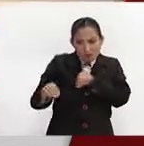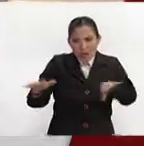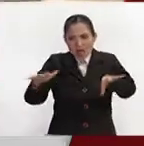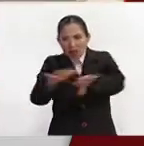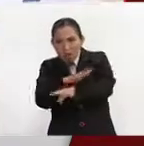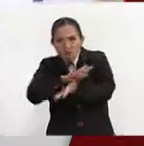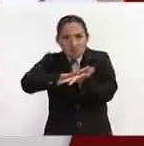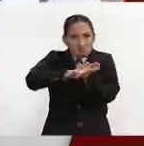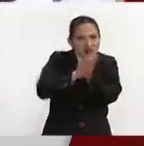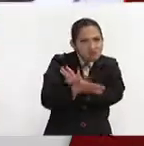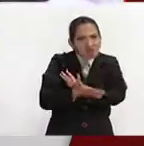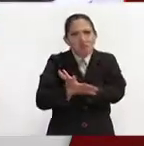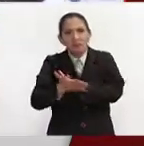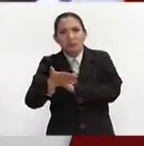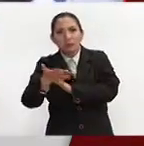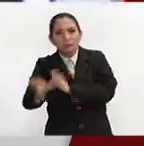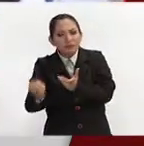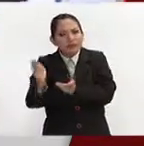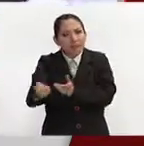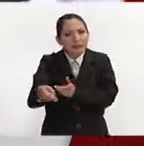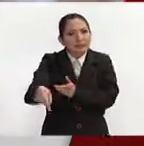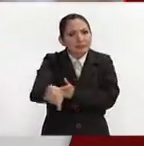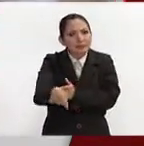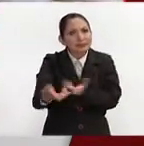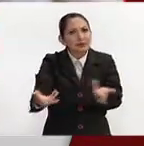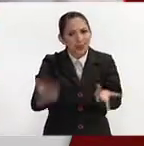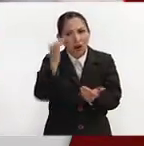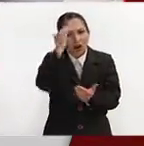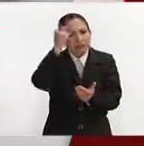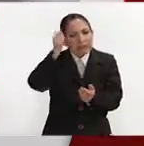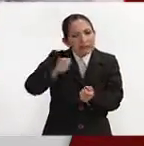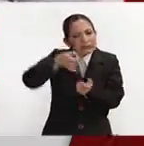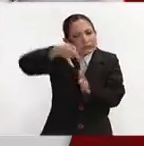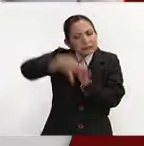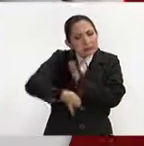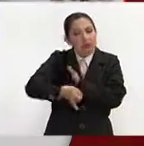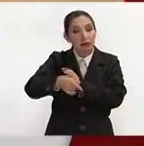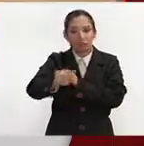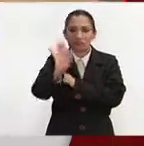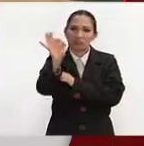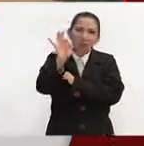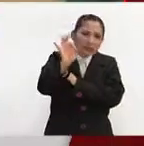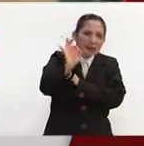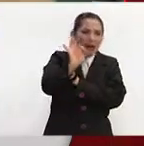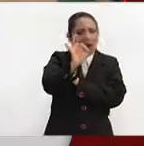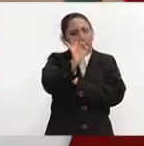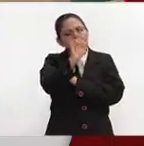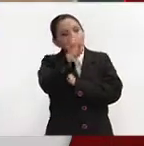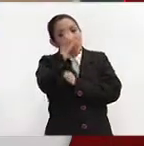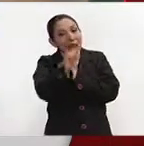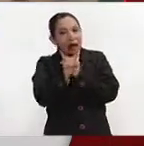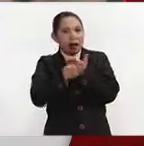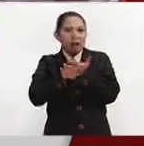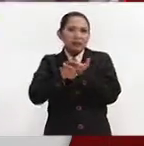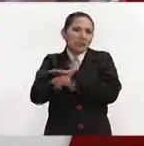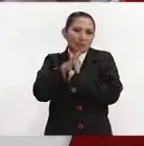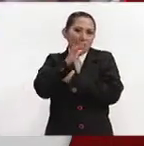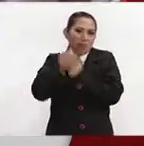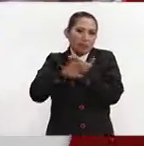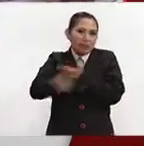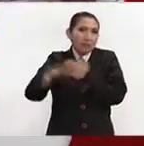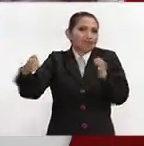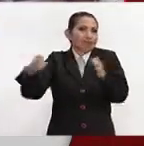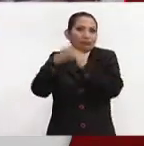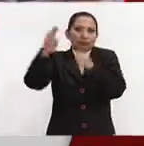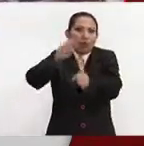transformación y que requerimos conocer, quizá no para evitar los fenómenos